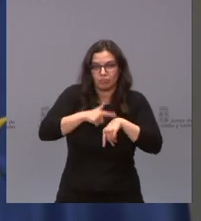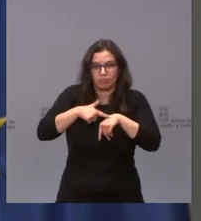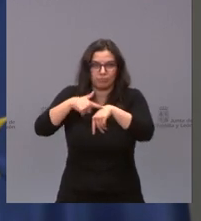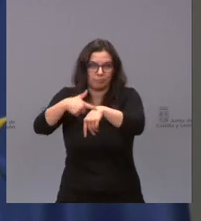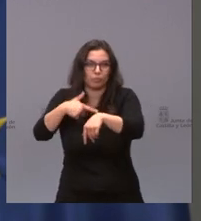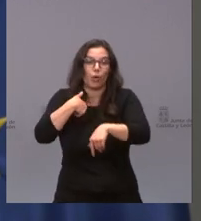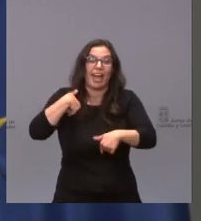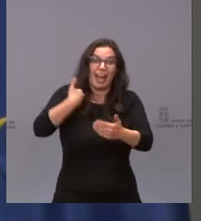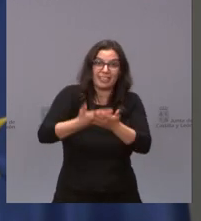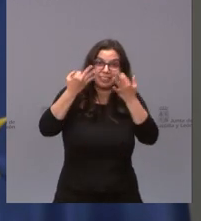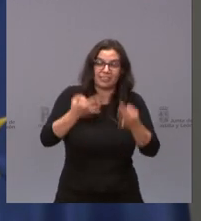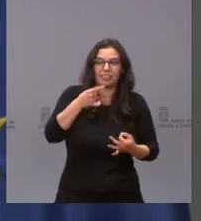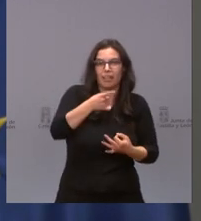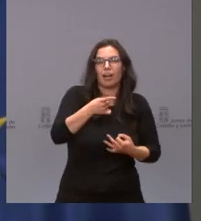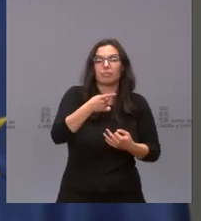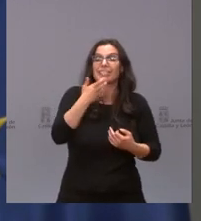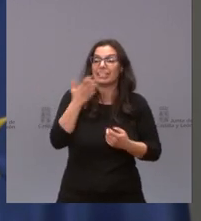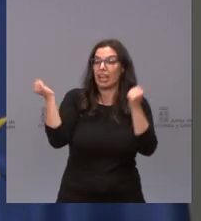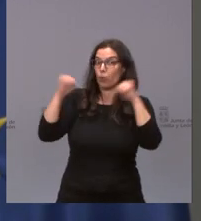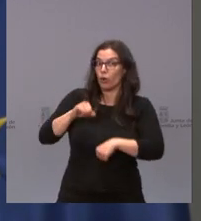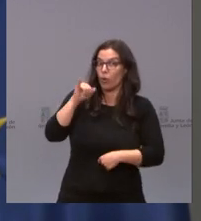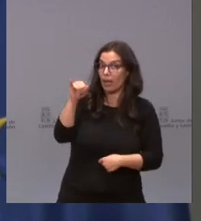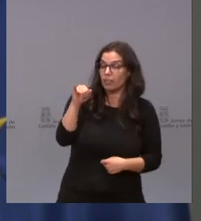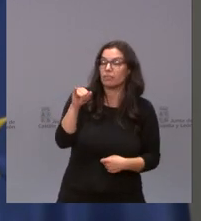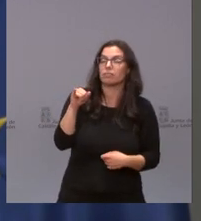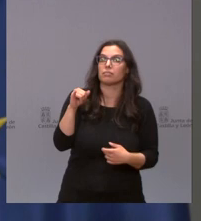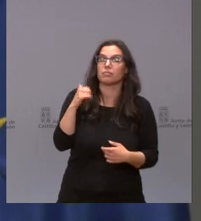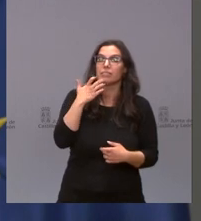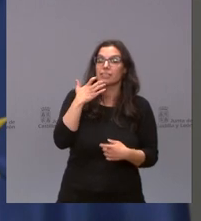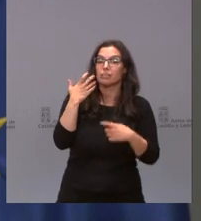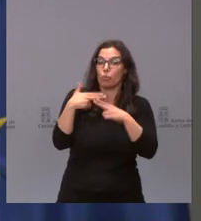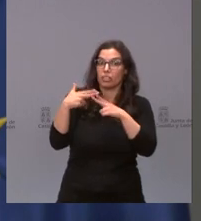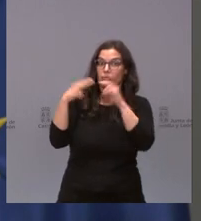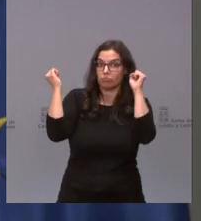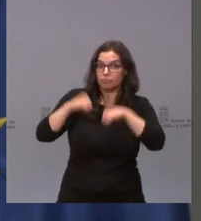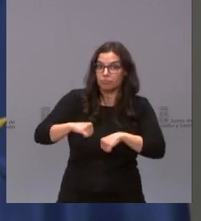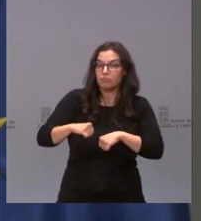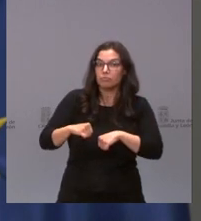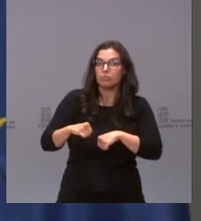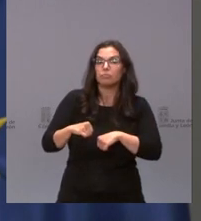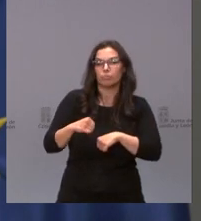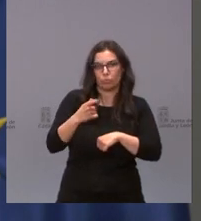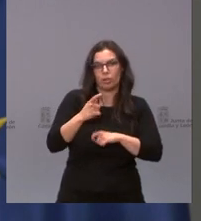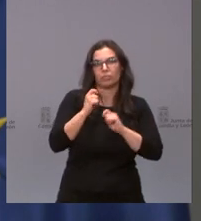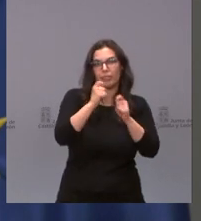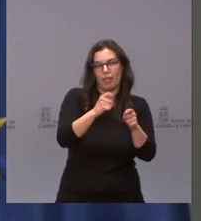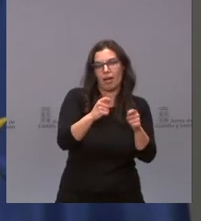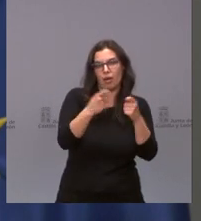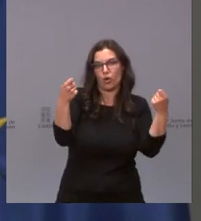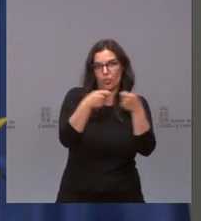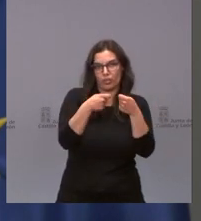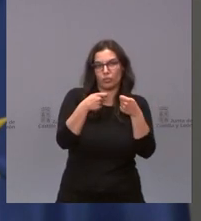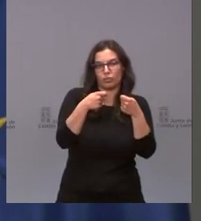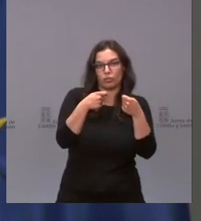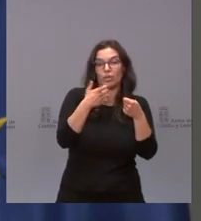sus infraestructuras por tanto si hay consenso si hay consenso político en lo que nos tratamos de esta infraestructura y si hay un